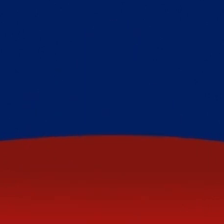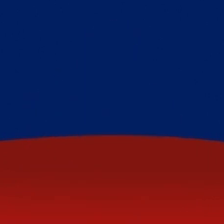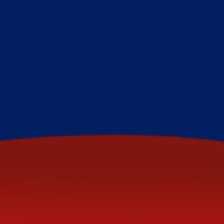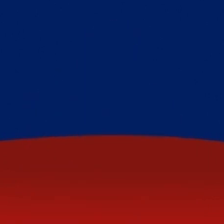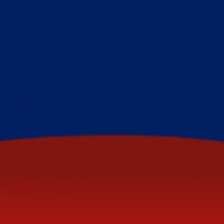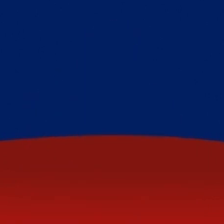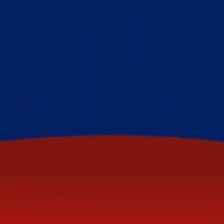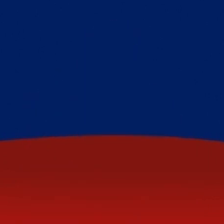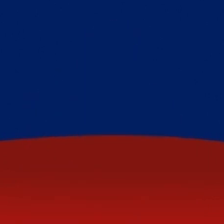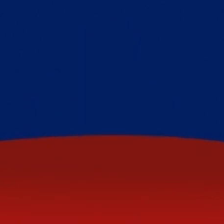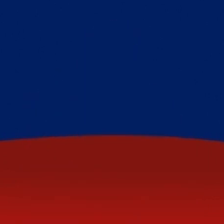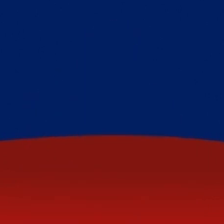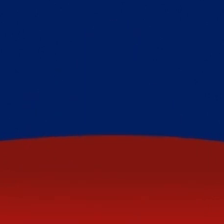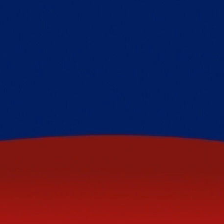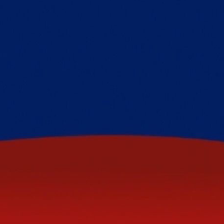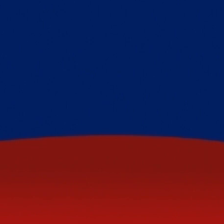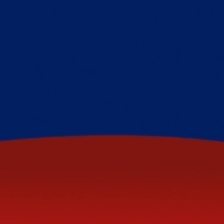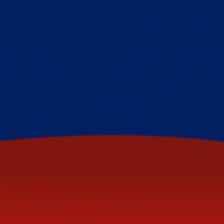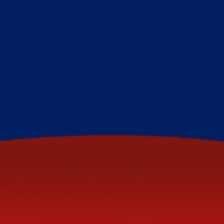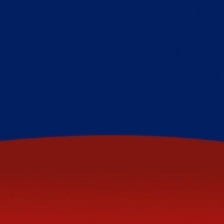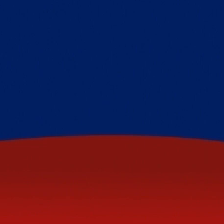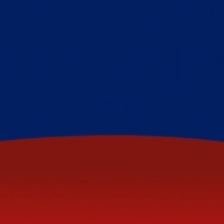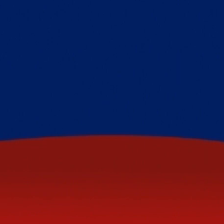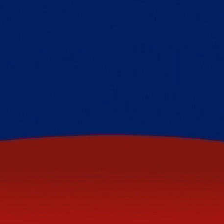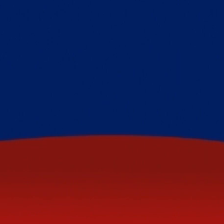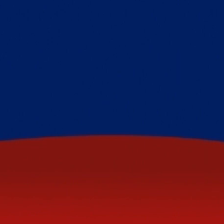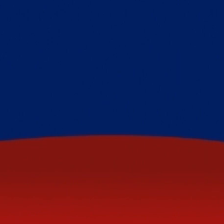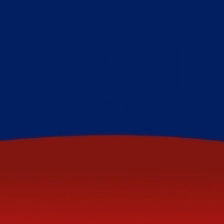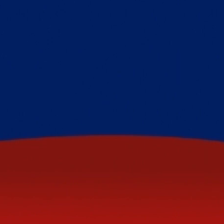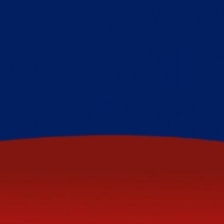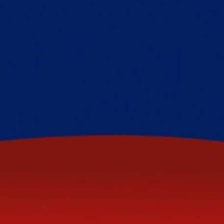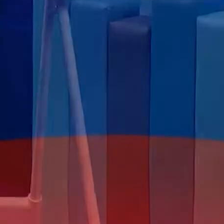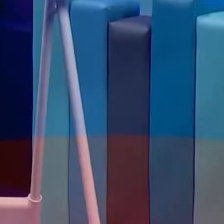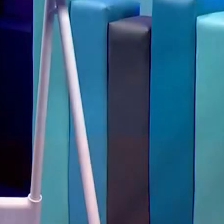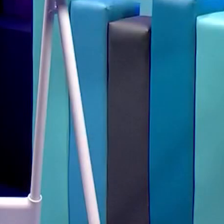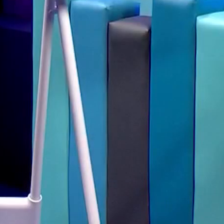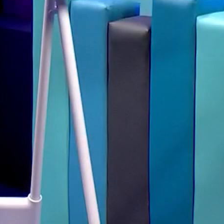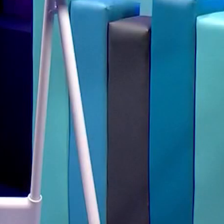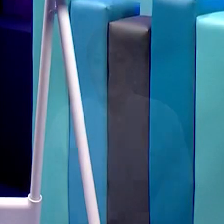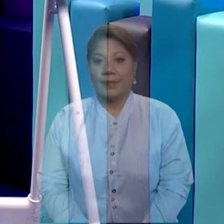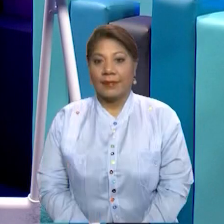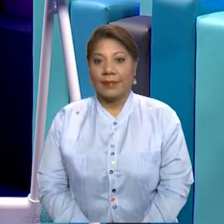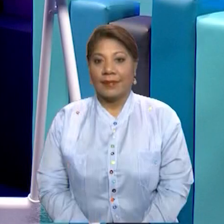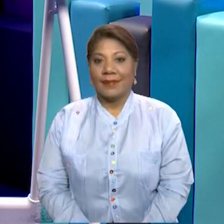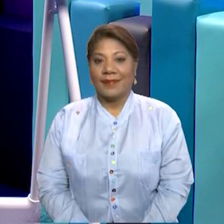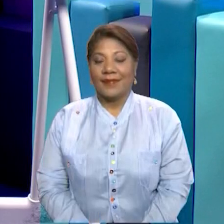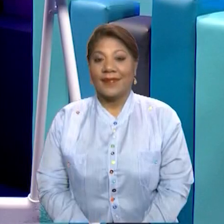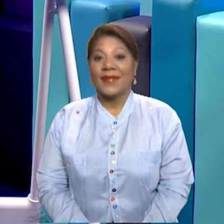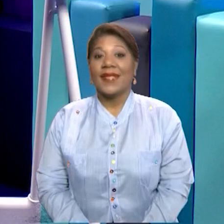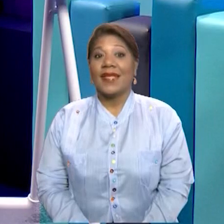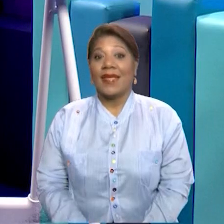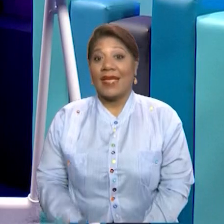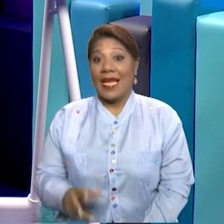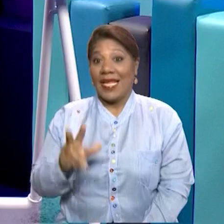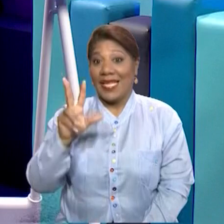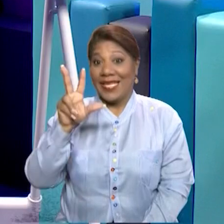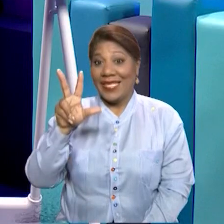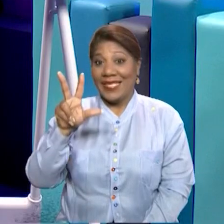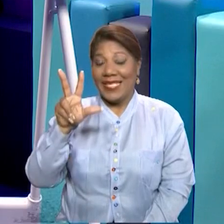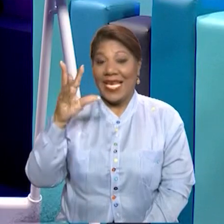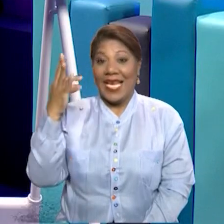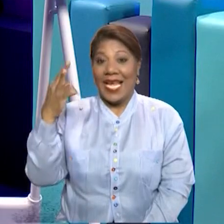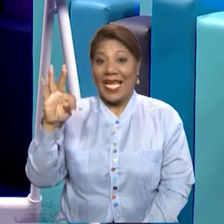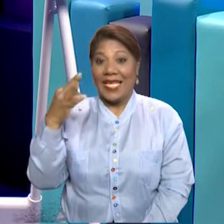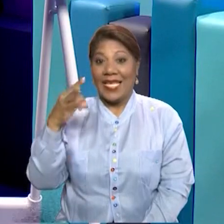actividad en su cuaderno de trabajo. Vamos entonces en la siguiente actividad van a realizar el